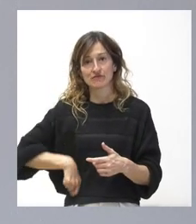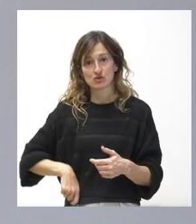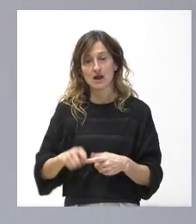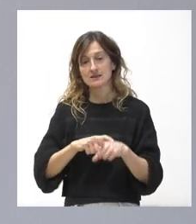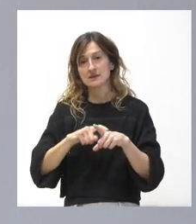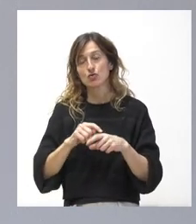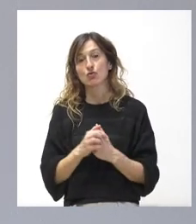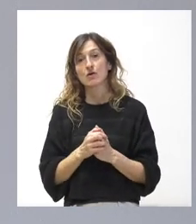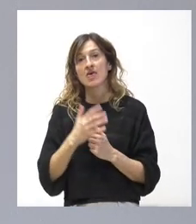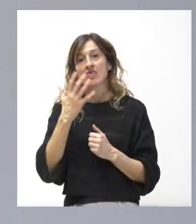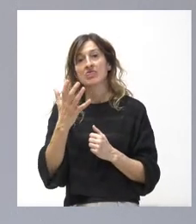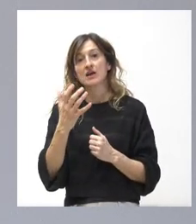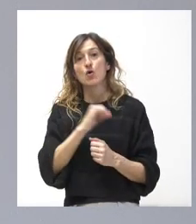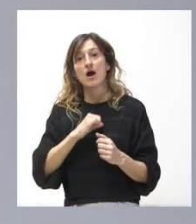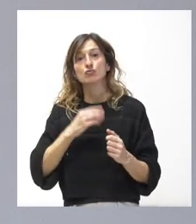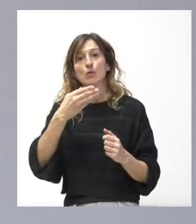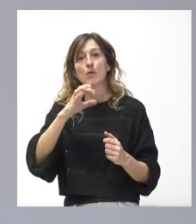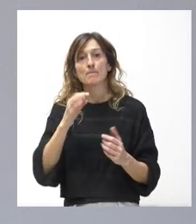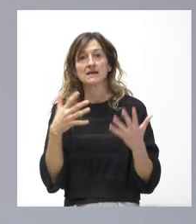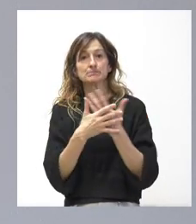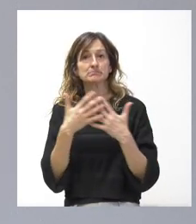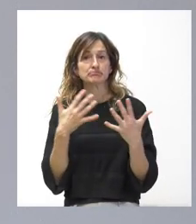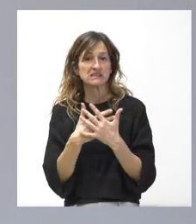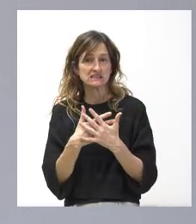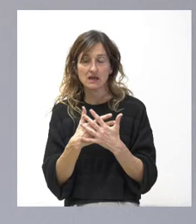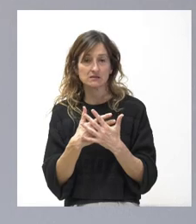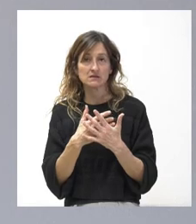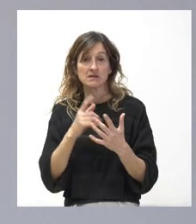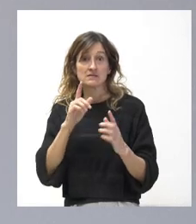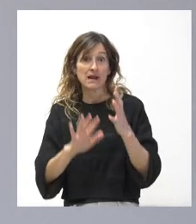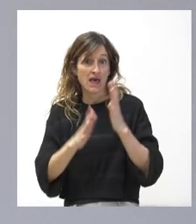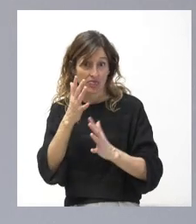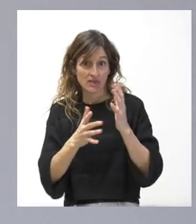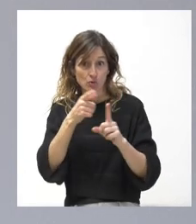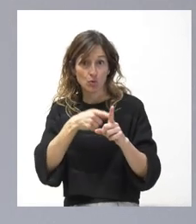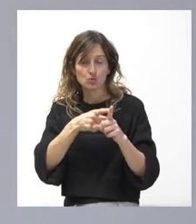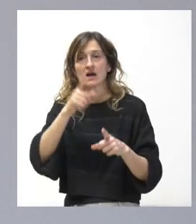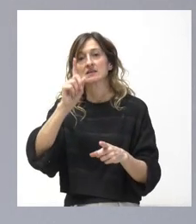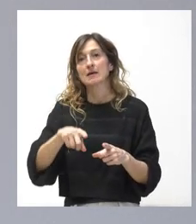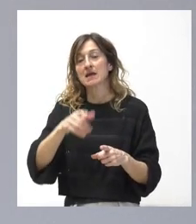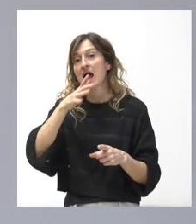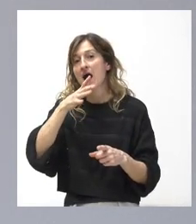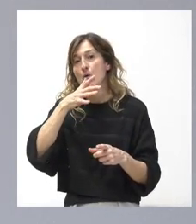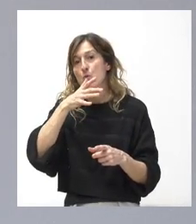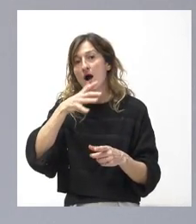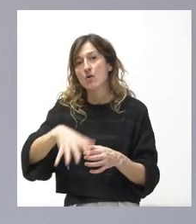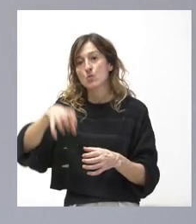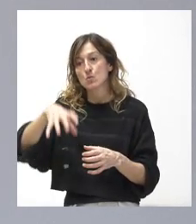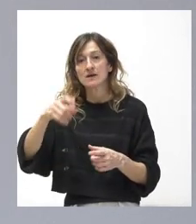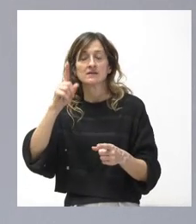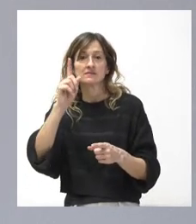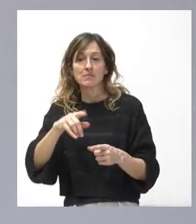Cinco autobombas mixtas, que son las que se utilizan para incendios, pero también para bombear agua y, por lo tanto, desatascar